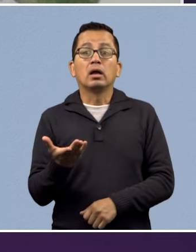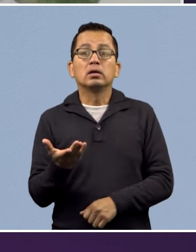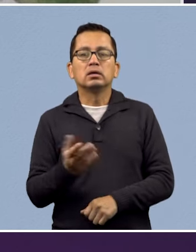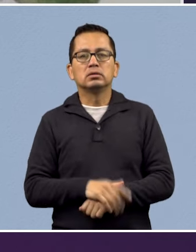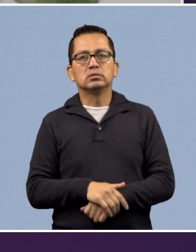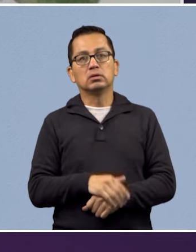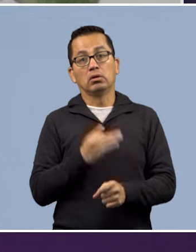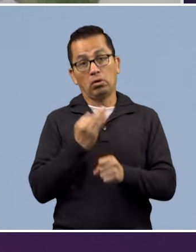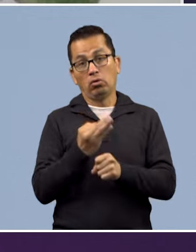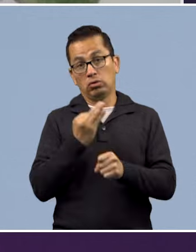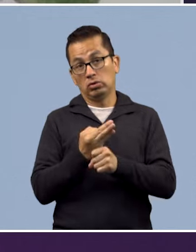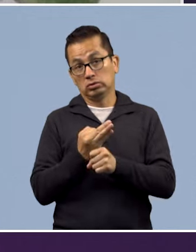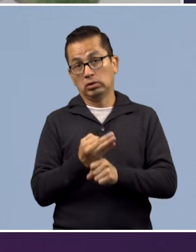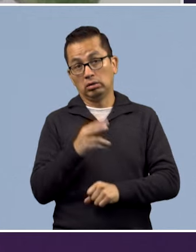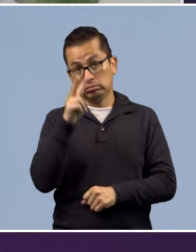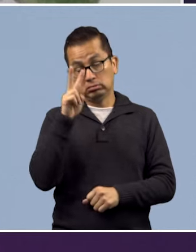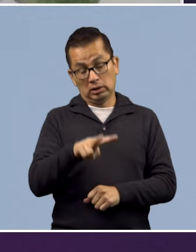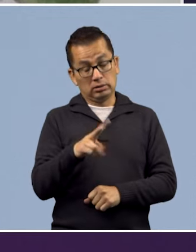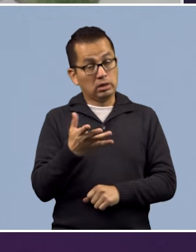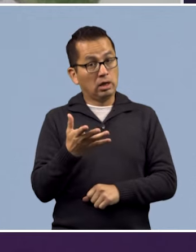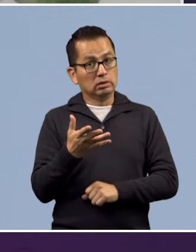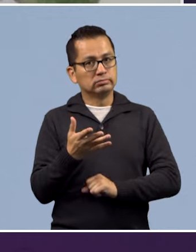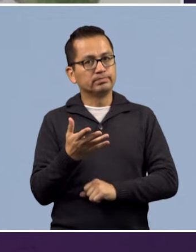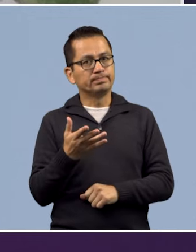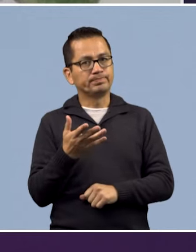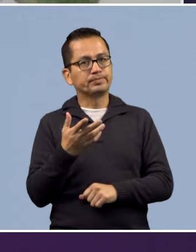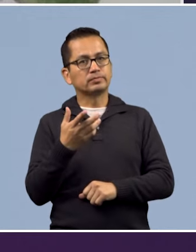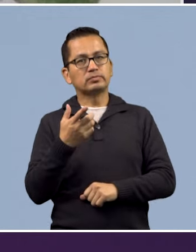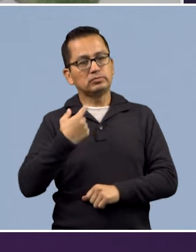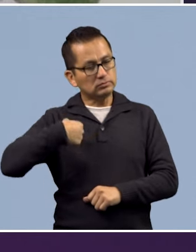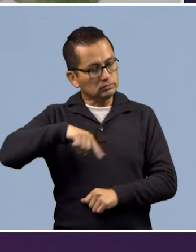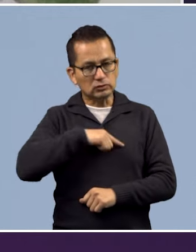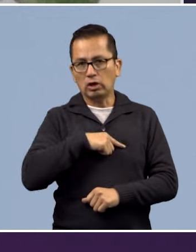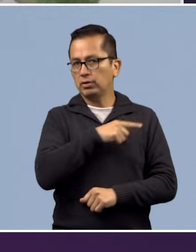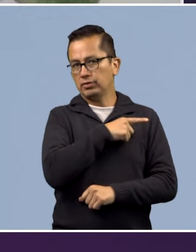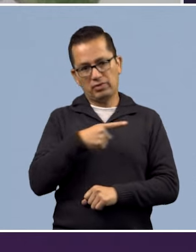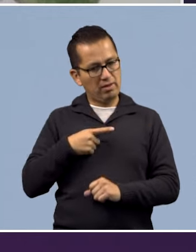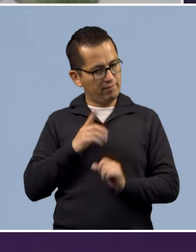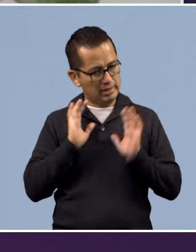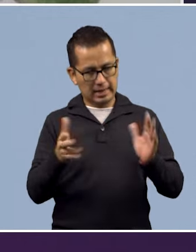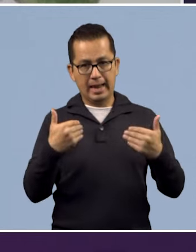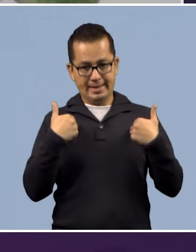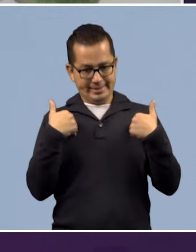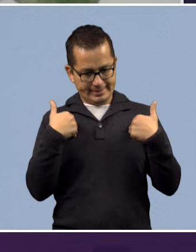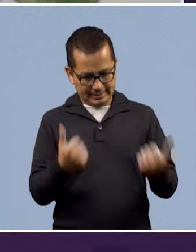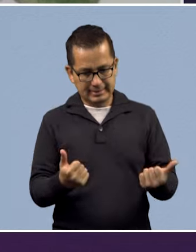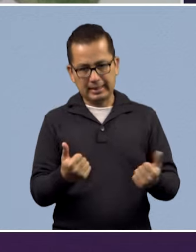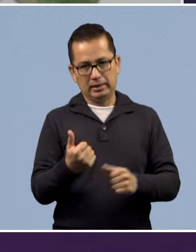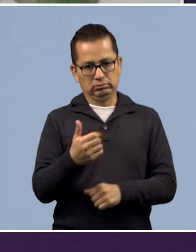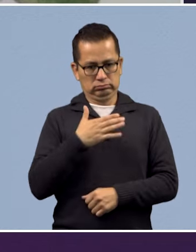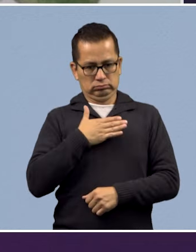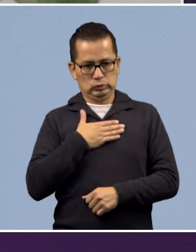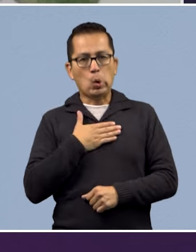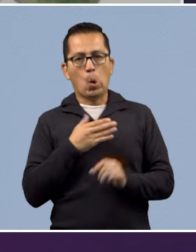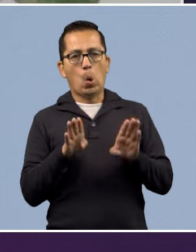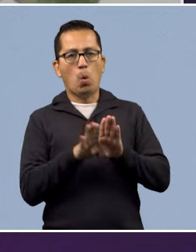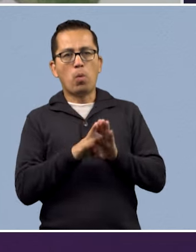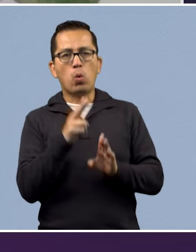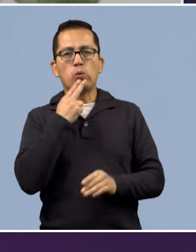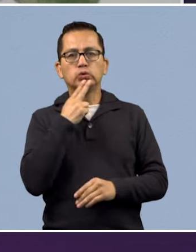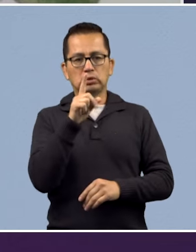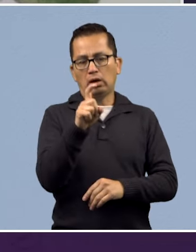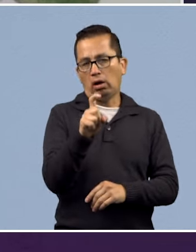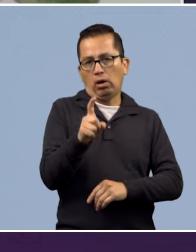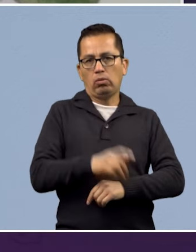Y pues el panorama es que nos tenemos que, tenemos que ser conscientes del impacto de nuestros hábitos, ¿no?